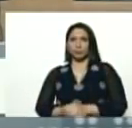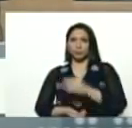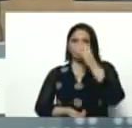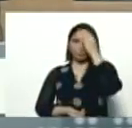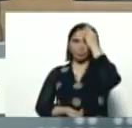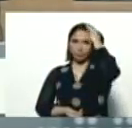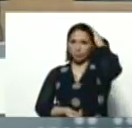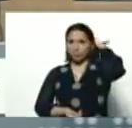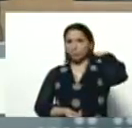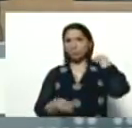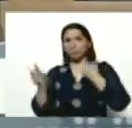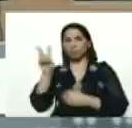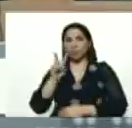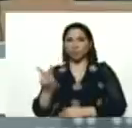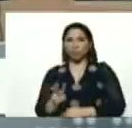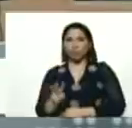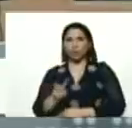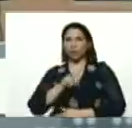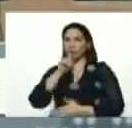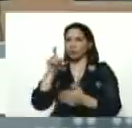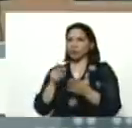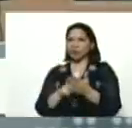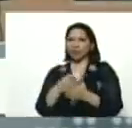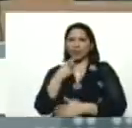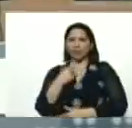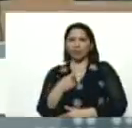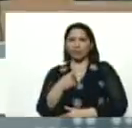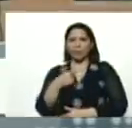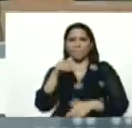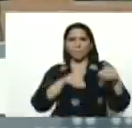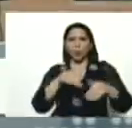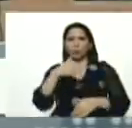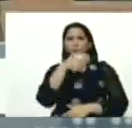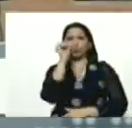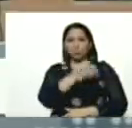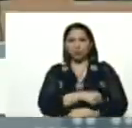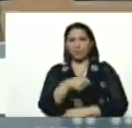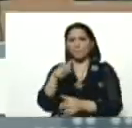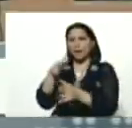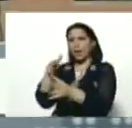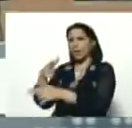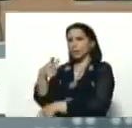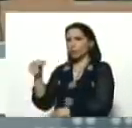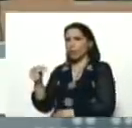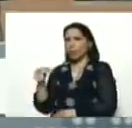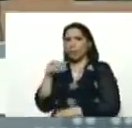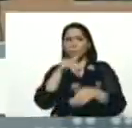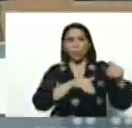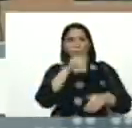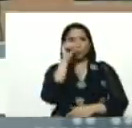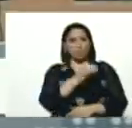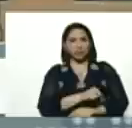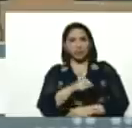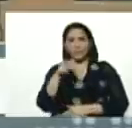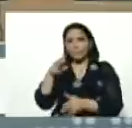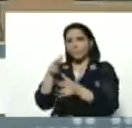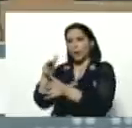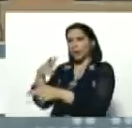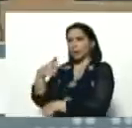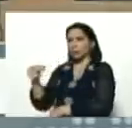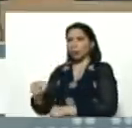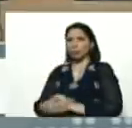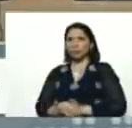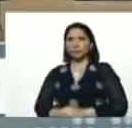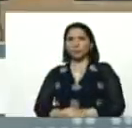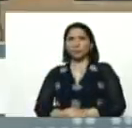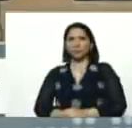Venezuela entera dice, votos sí, balas no, votos sí, balas no,